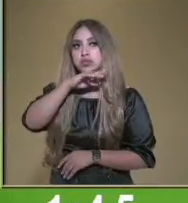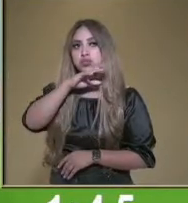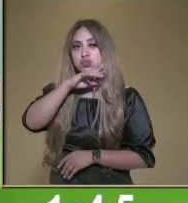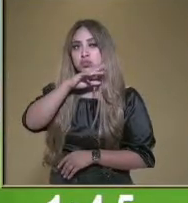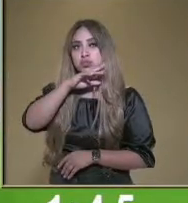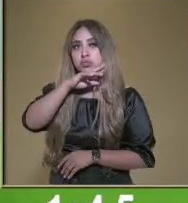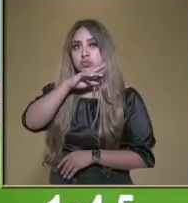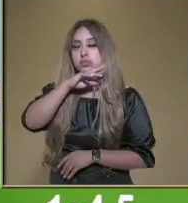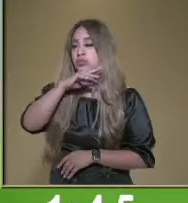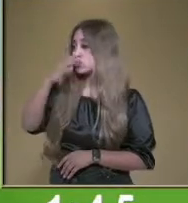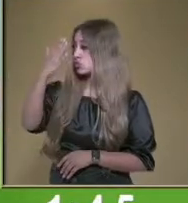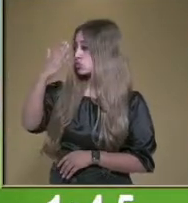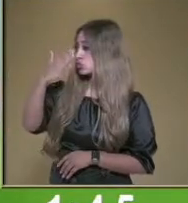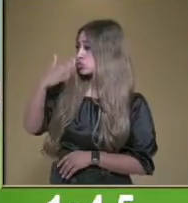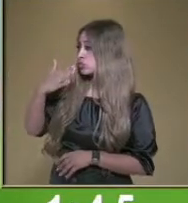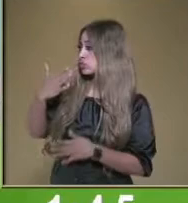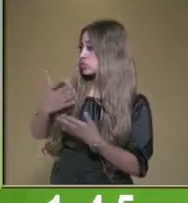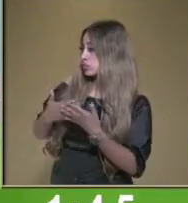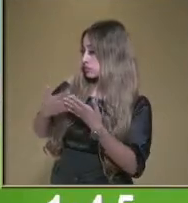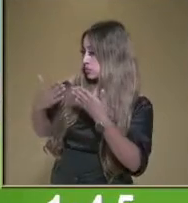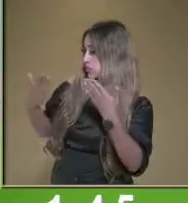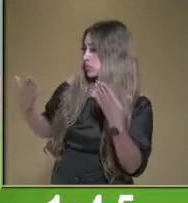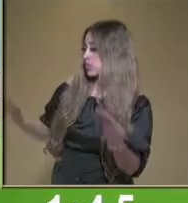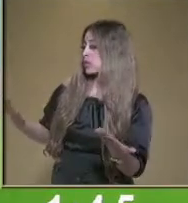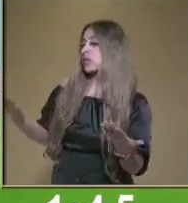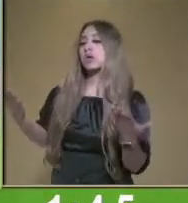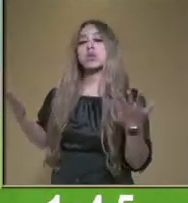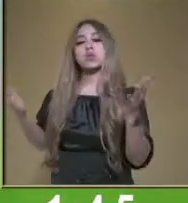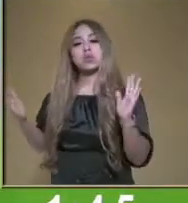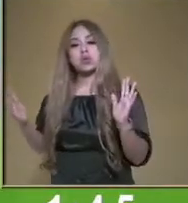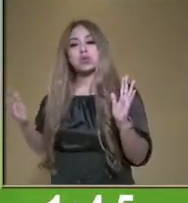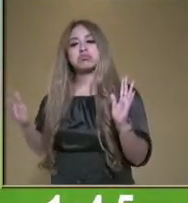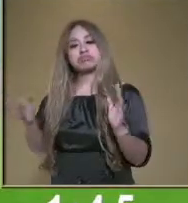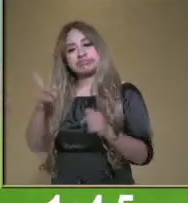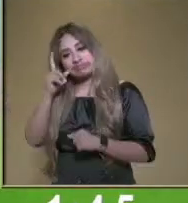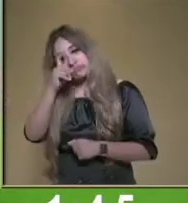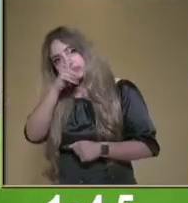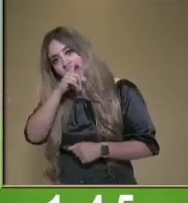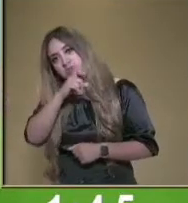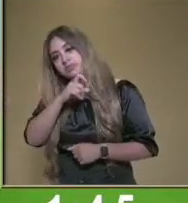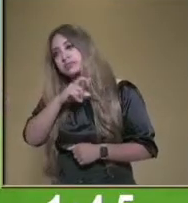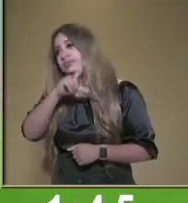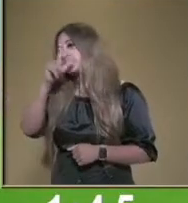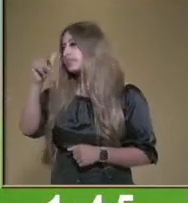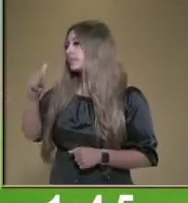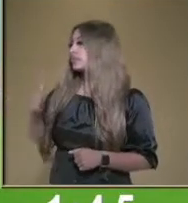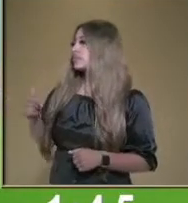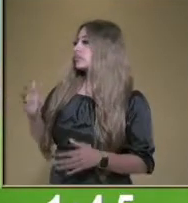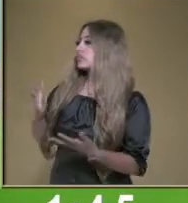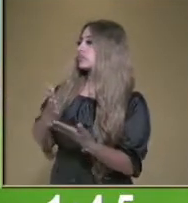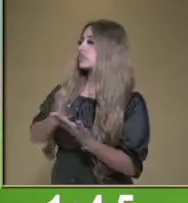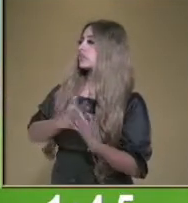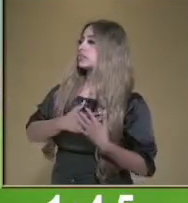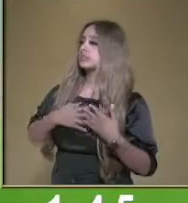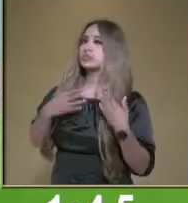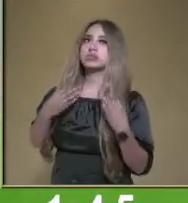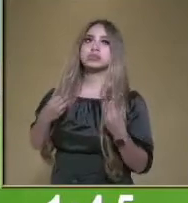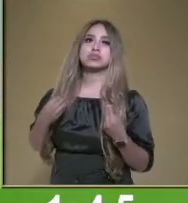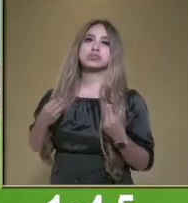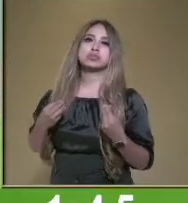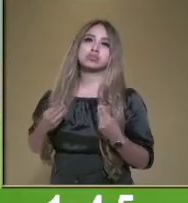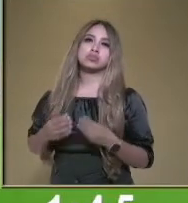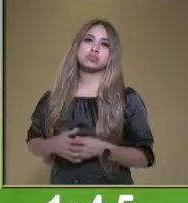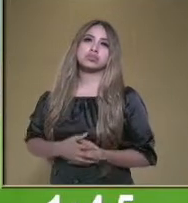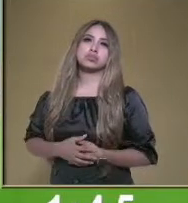que el día de mañana lo harán con mucho amor y dejarán de hacer imposiciones. Miren lo que traigo aquí, un jabón.